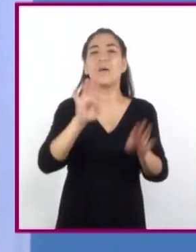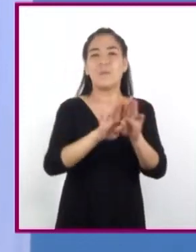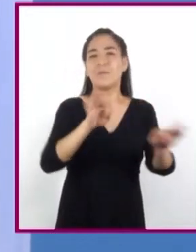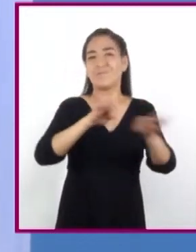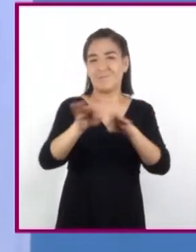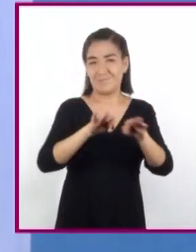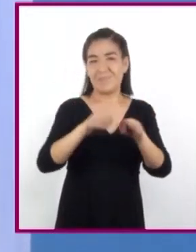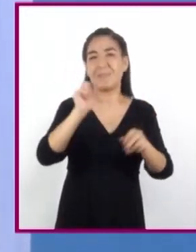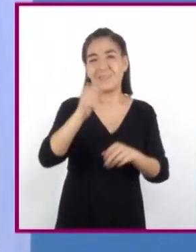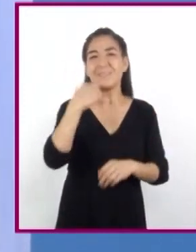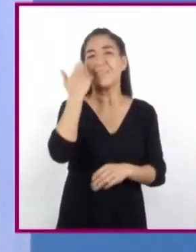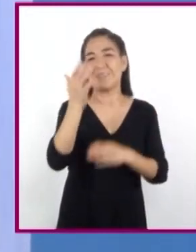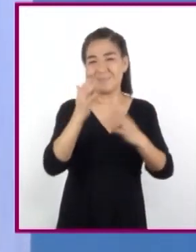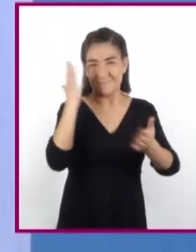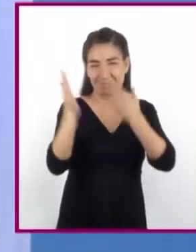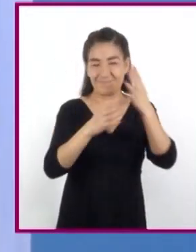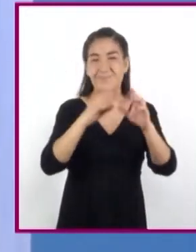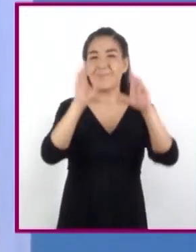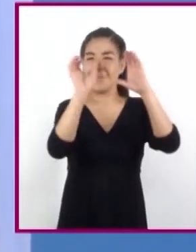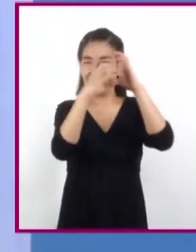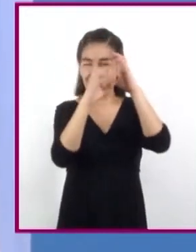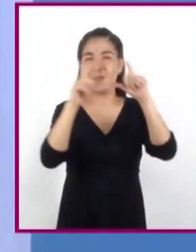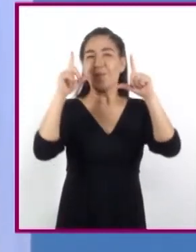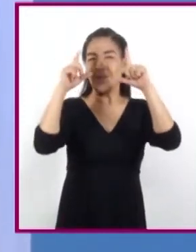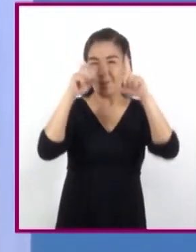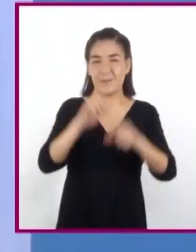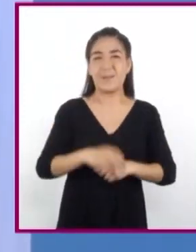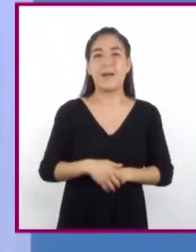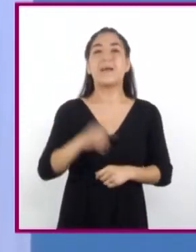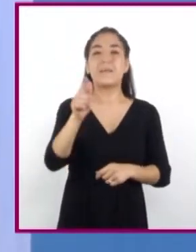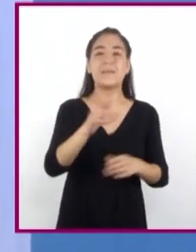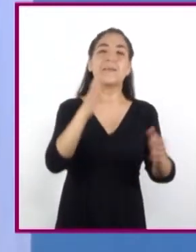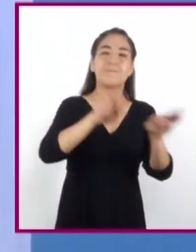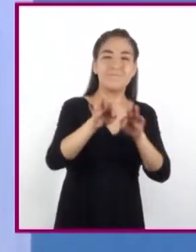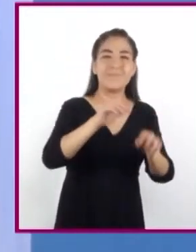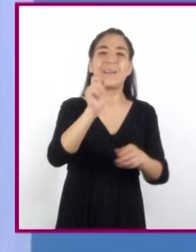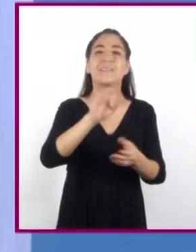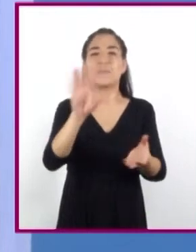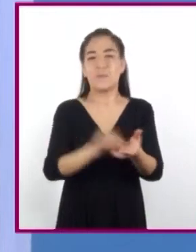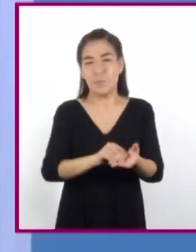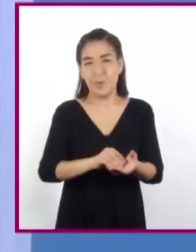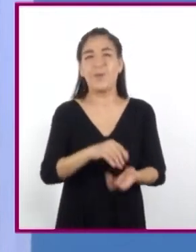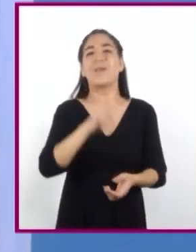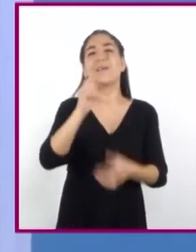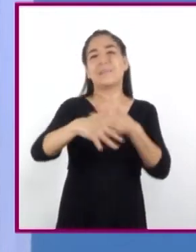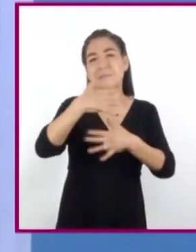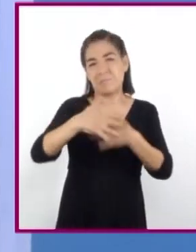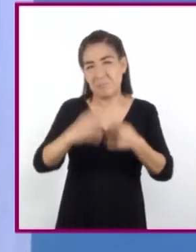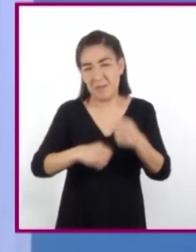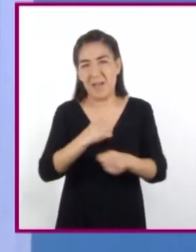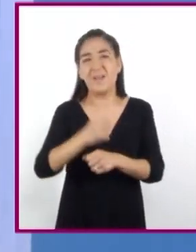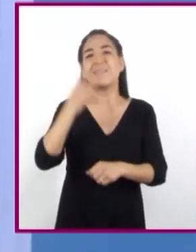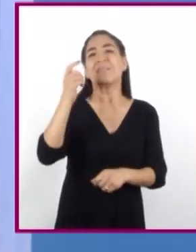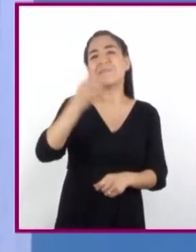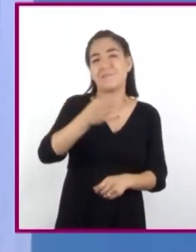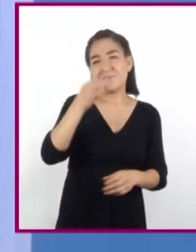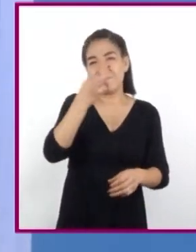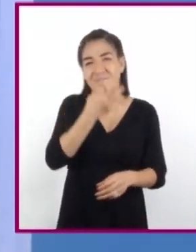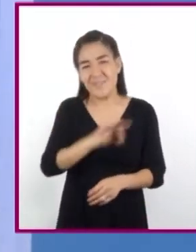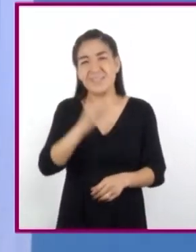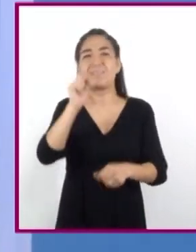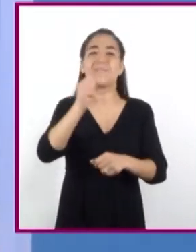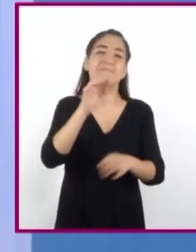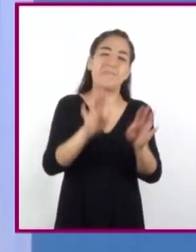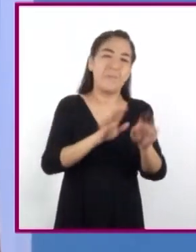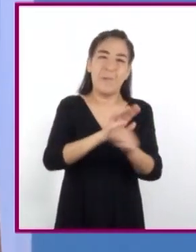fotógrafa, con la que se dedica a tomar fotografías en eventos como bodas, cumpleaños y festivales. Al leer